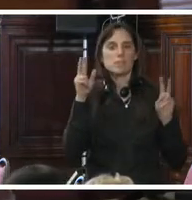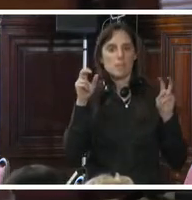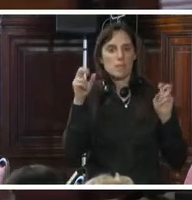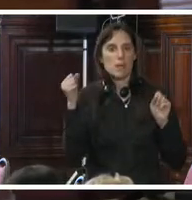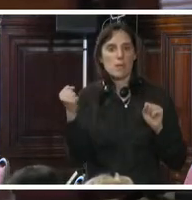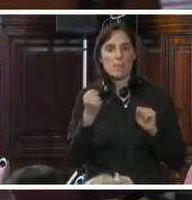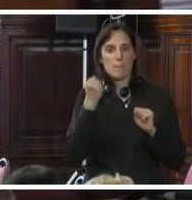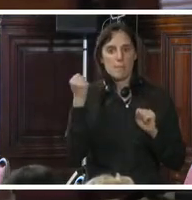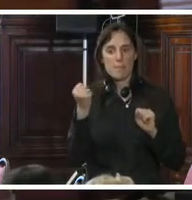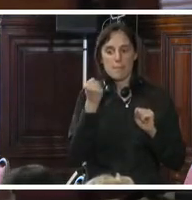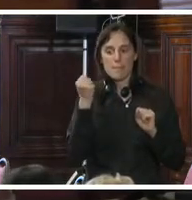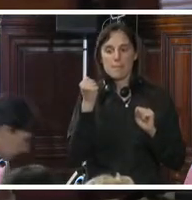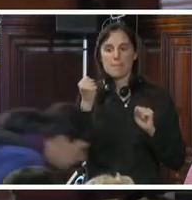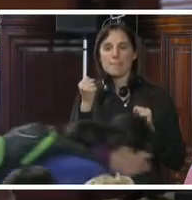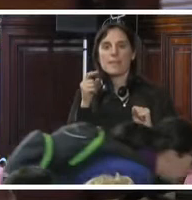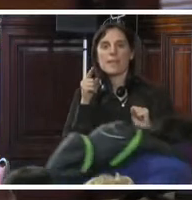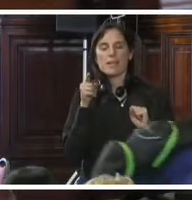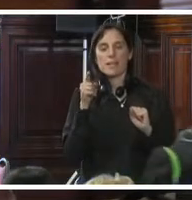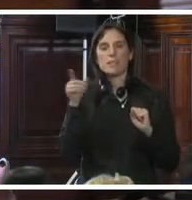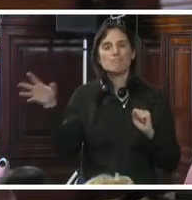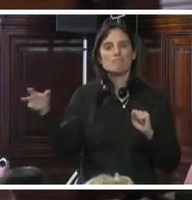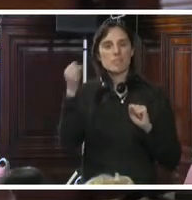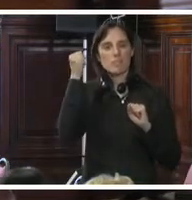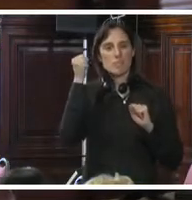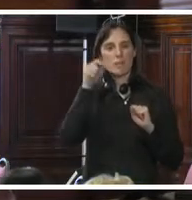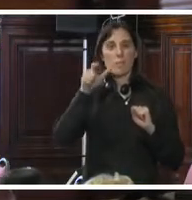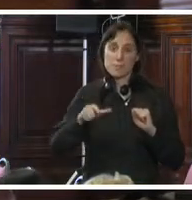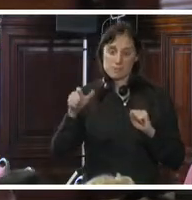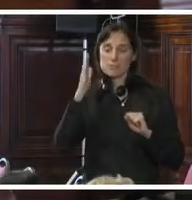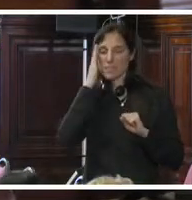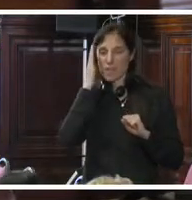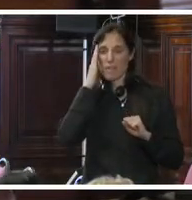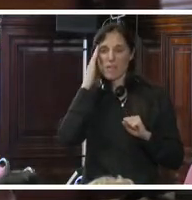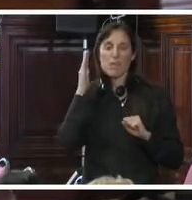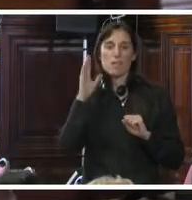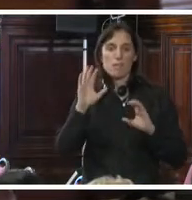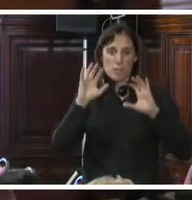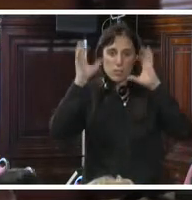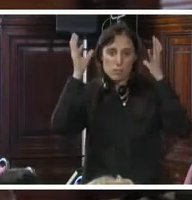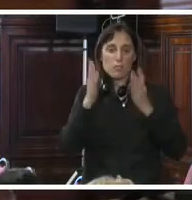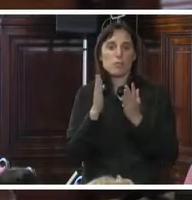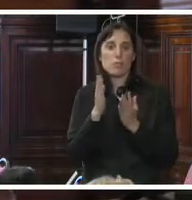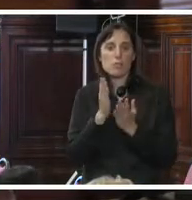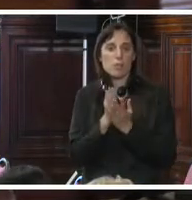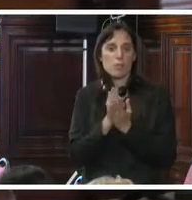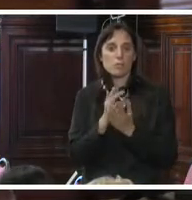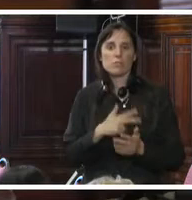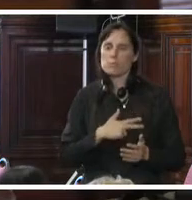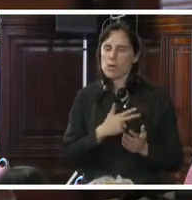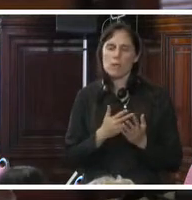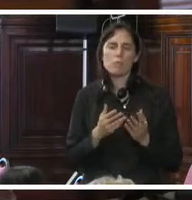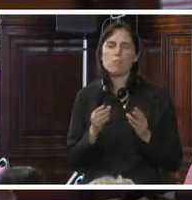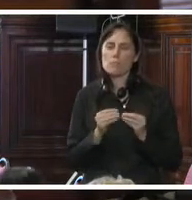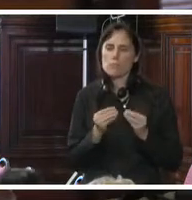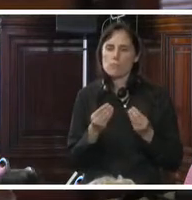partiendo de que la trata de personas es una violación múltiple y continua de los derechos humanos altamente frecuente